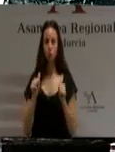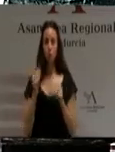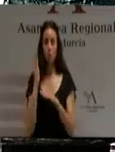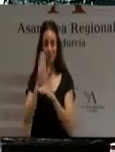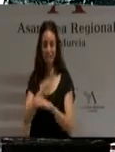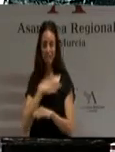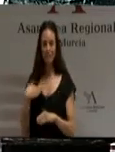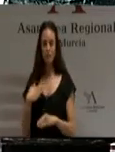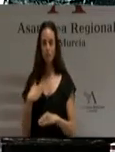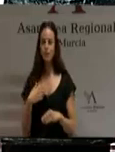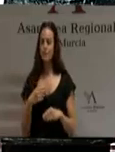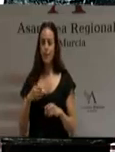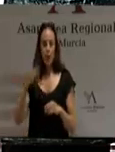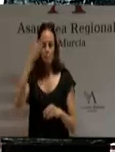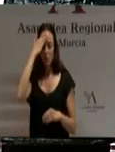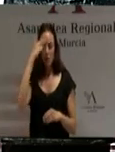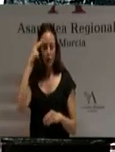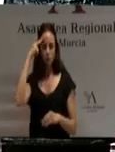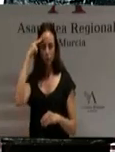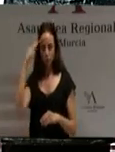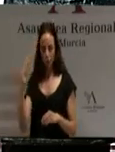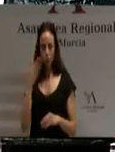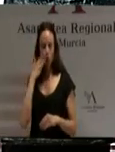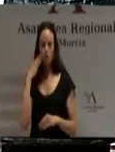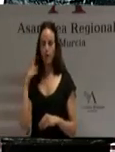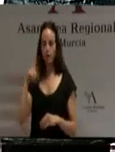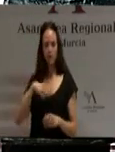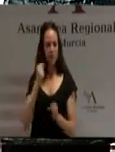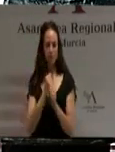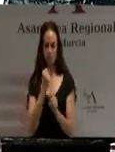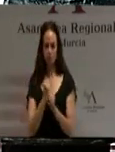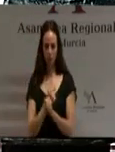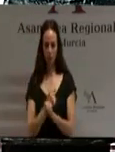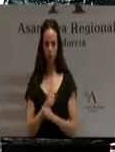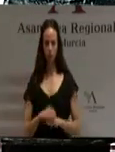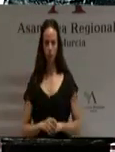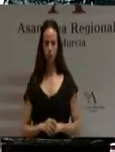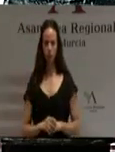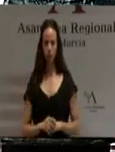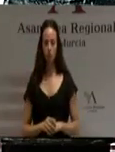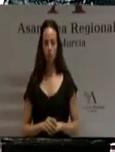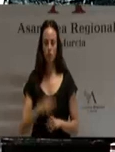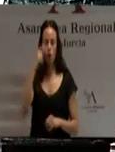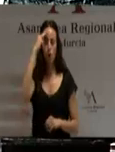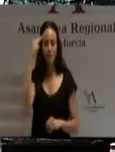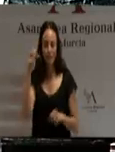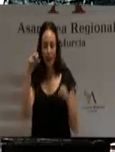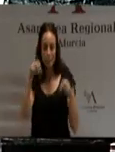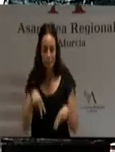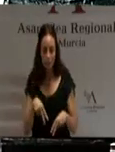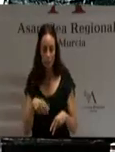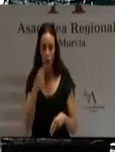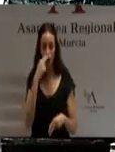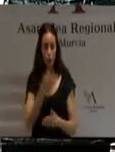basa en la honradez, en la austeridad y en el empleo. Sin honestidad no hay